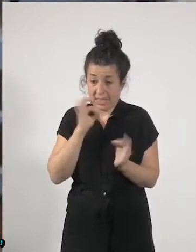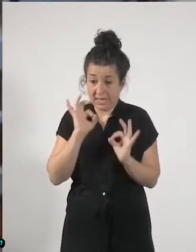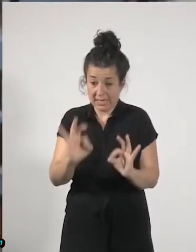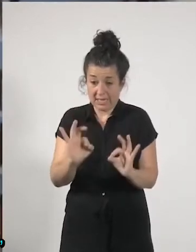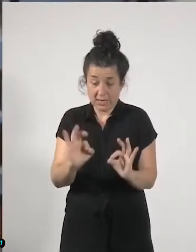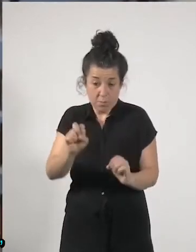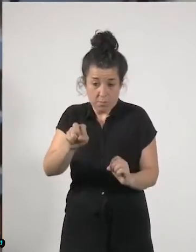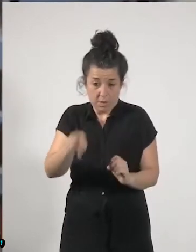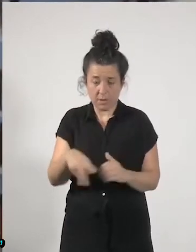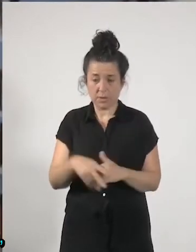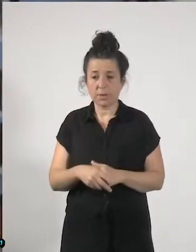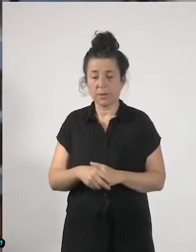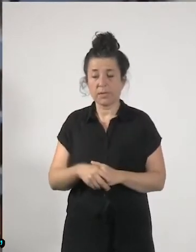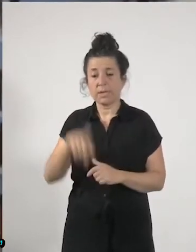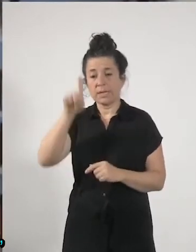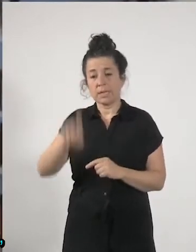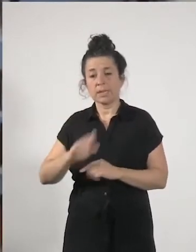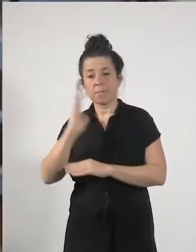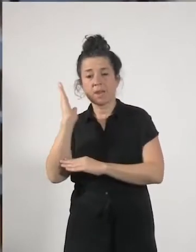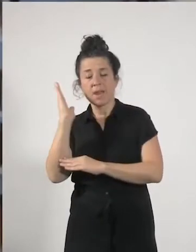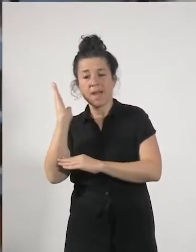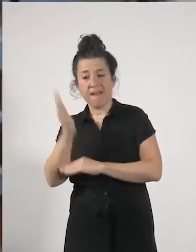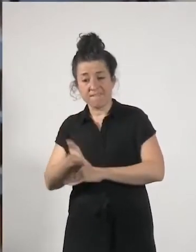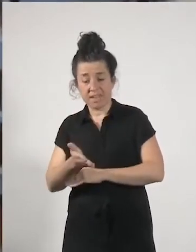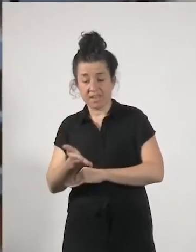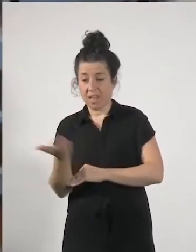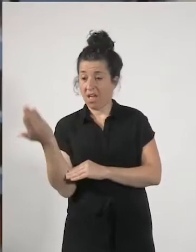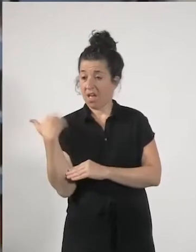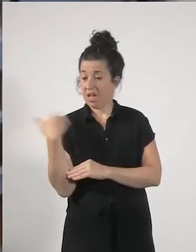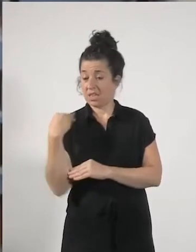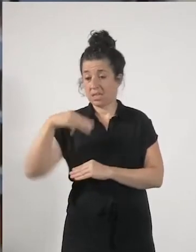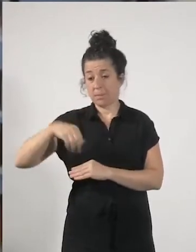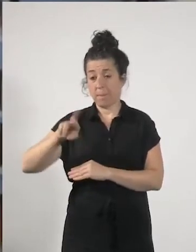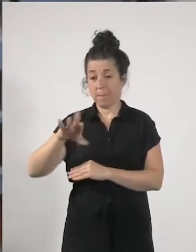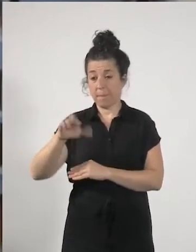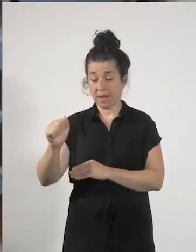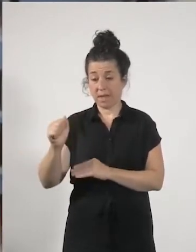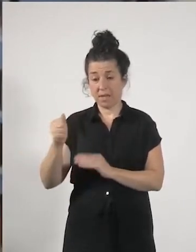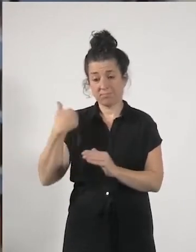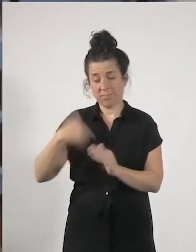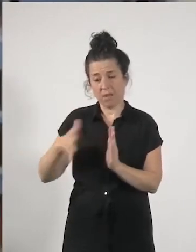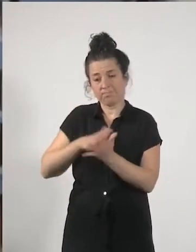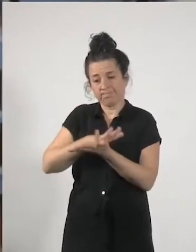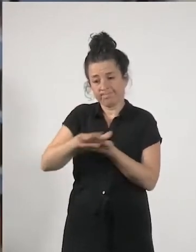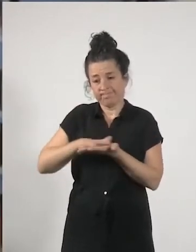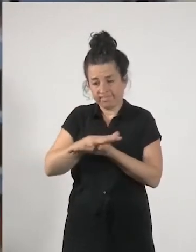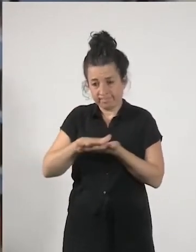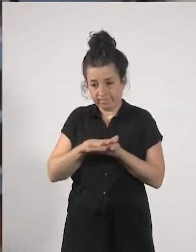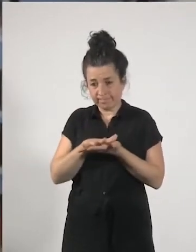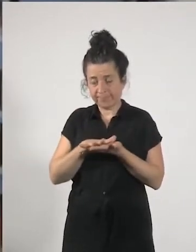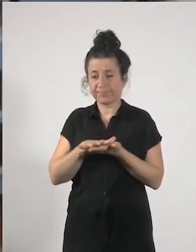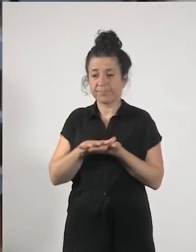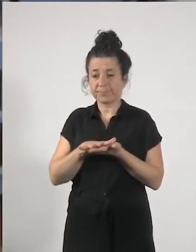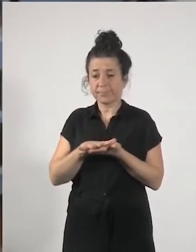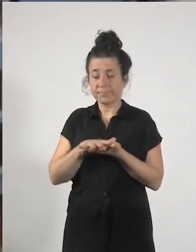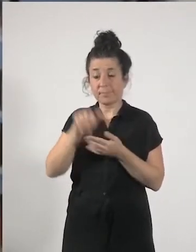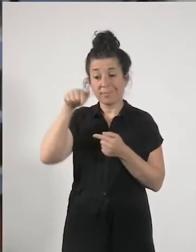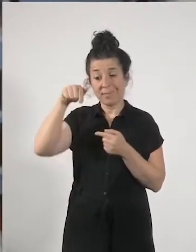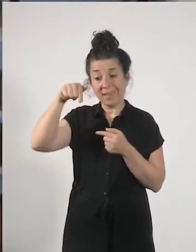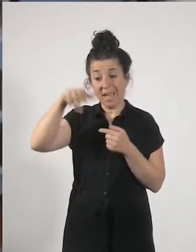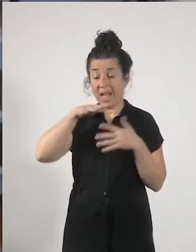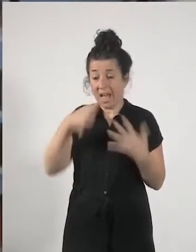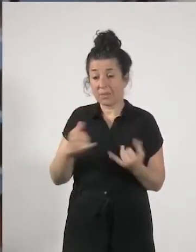también afecta como ha comentado antes María pues porque también esta crisis tiende a aumentar